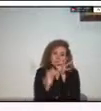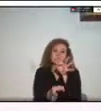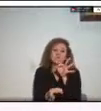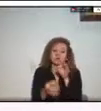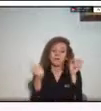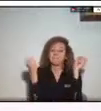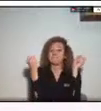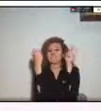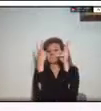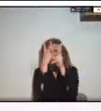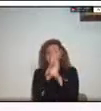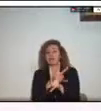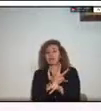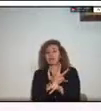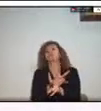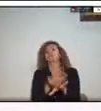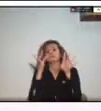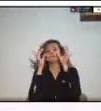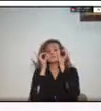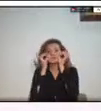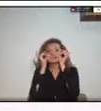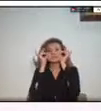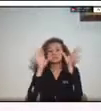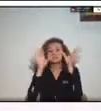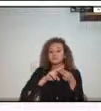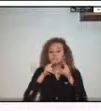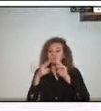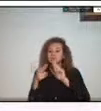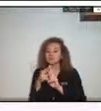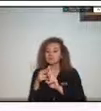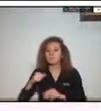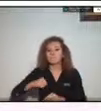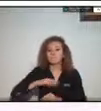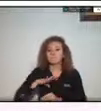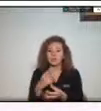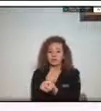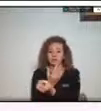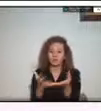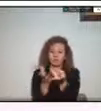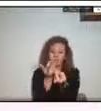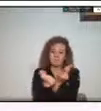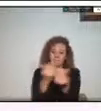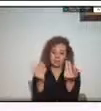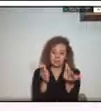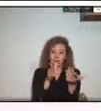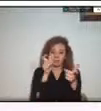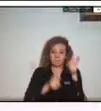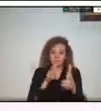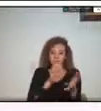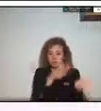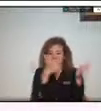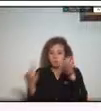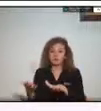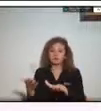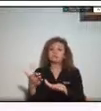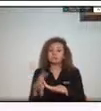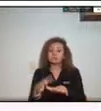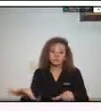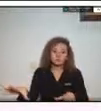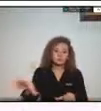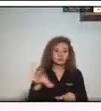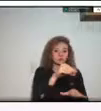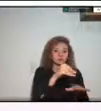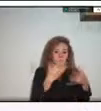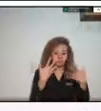asociado a la pérdida de bienes o de bienes humanas y solo abordando todos estos componentes de forma integral es que se puede